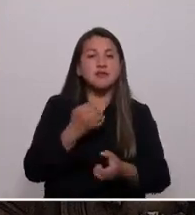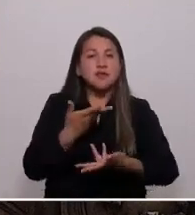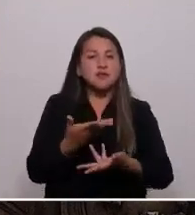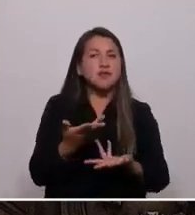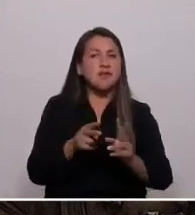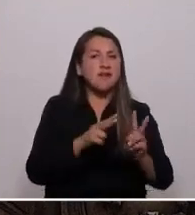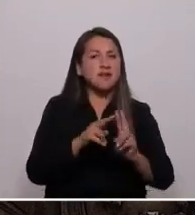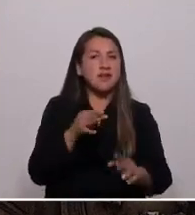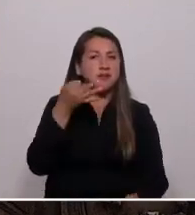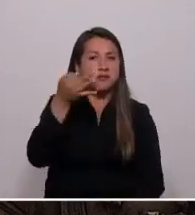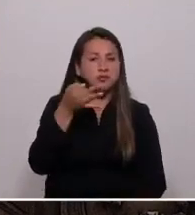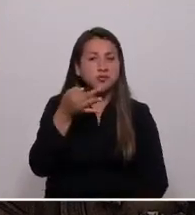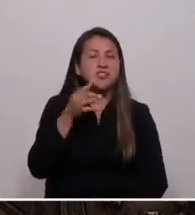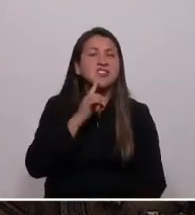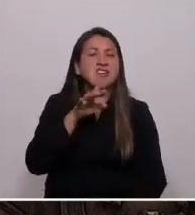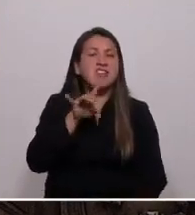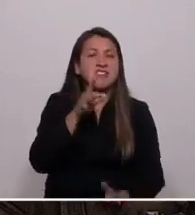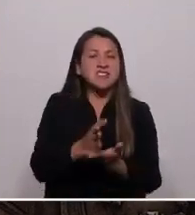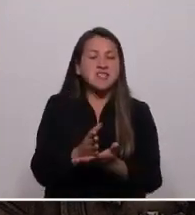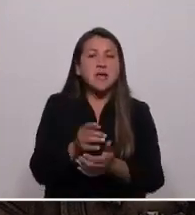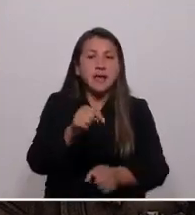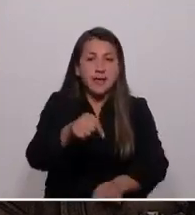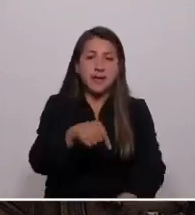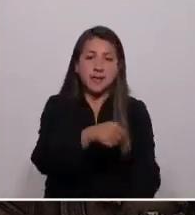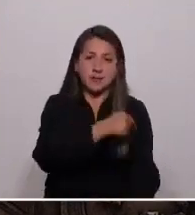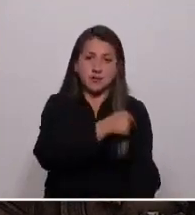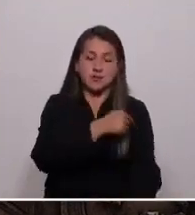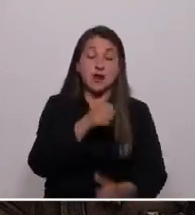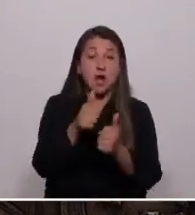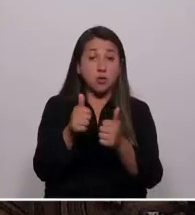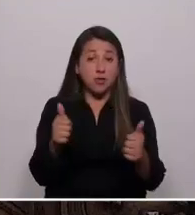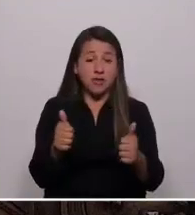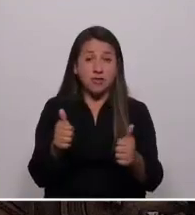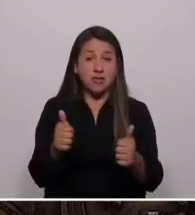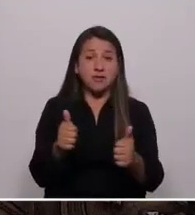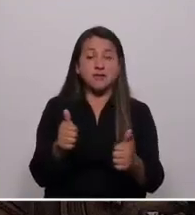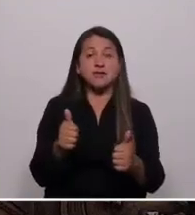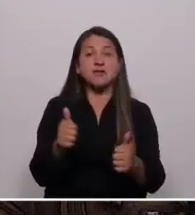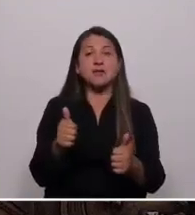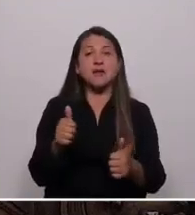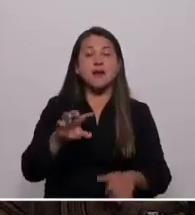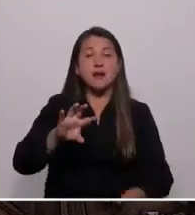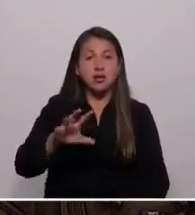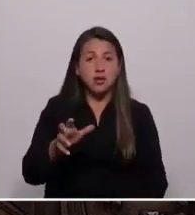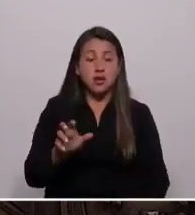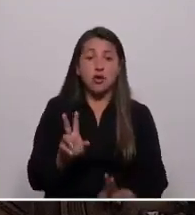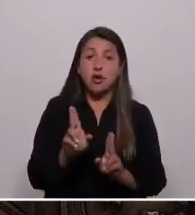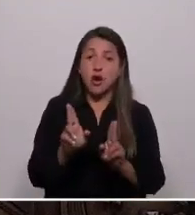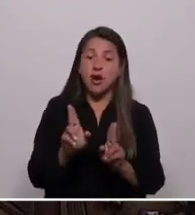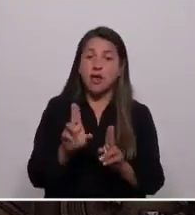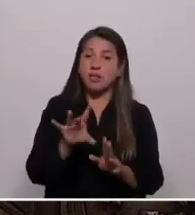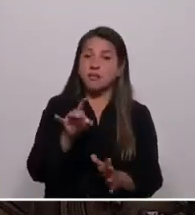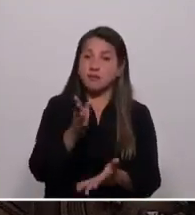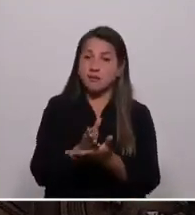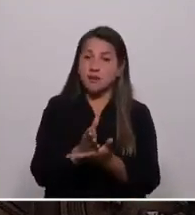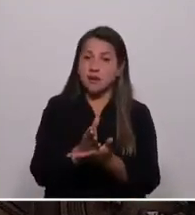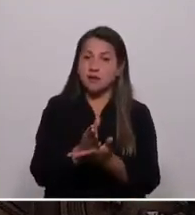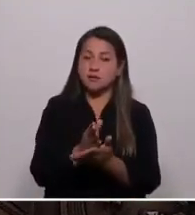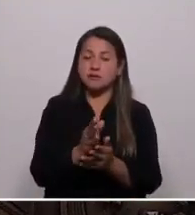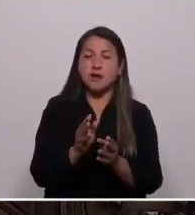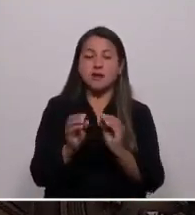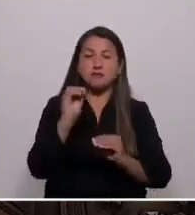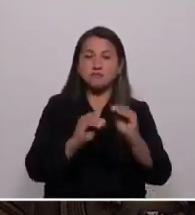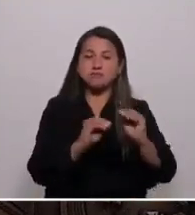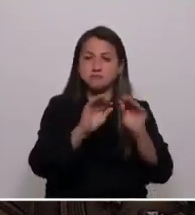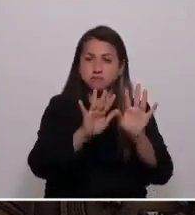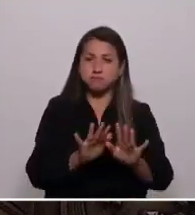y que además, a partir de aquello, la autoridad local y la autoridad regional tenga la posibilidad de diseñar e implementar políticas